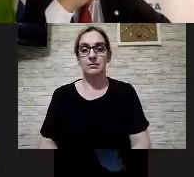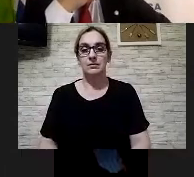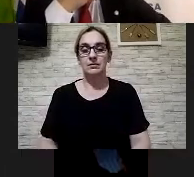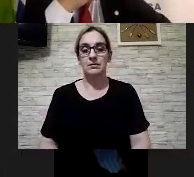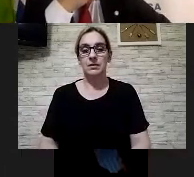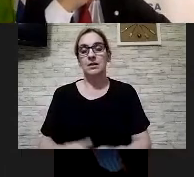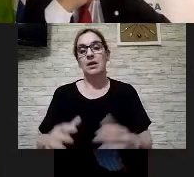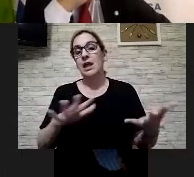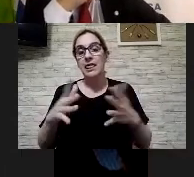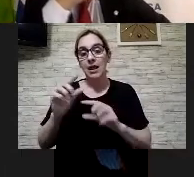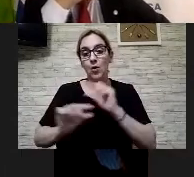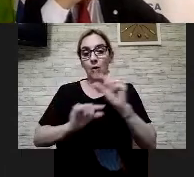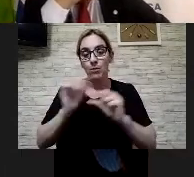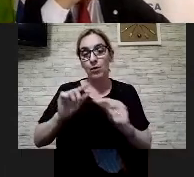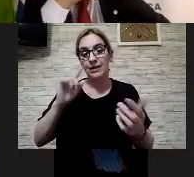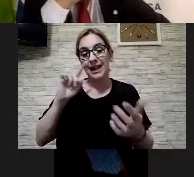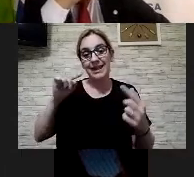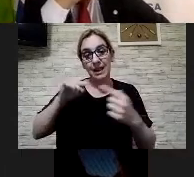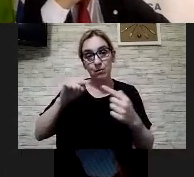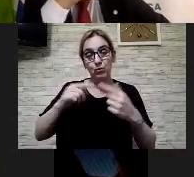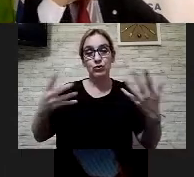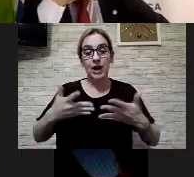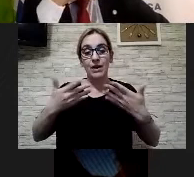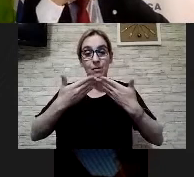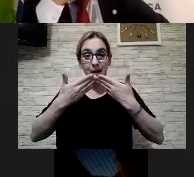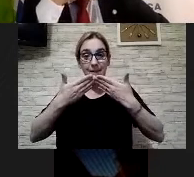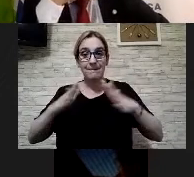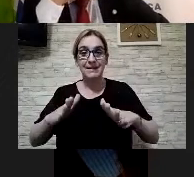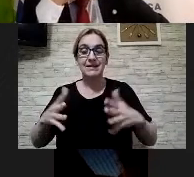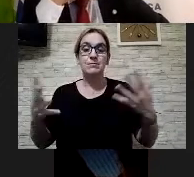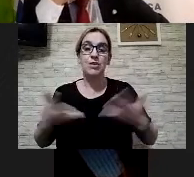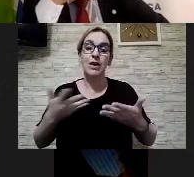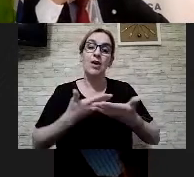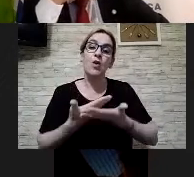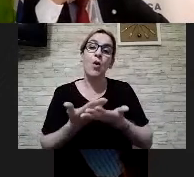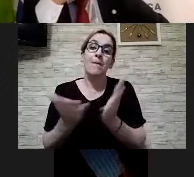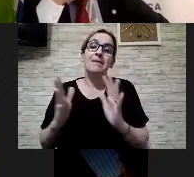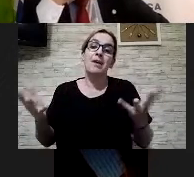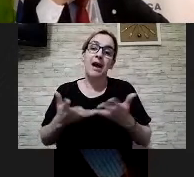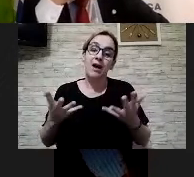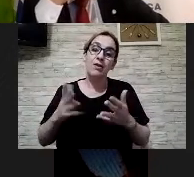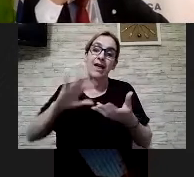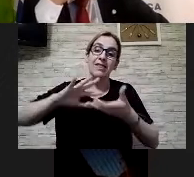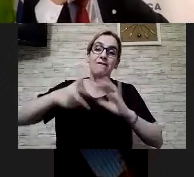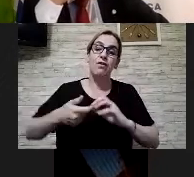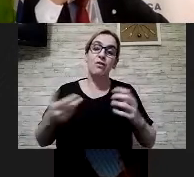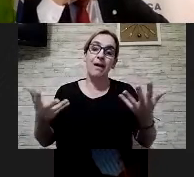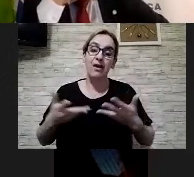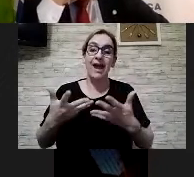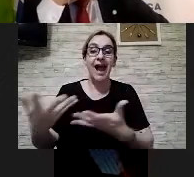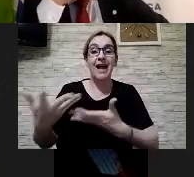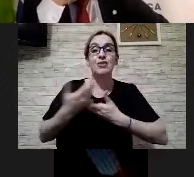en este punto estamos como decíamos al principio lo que compartimos son herramientas que nos ayudan